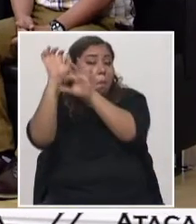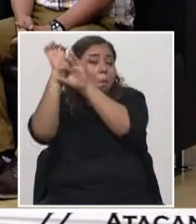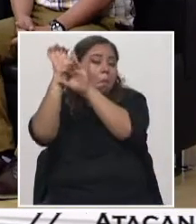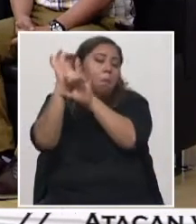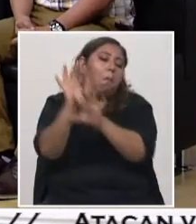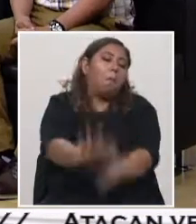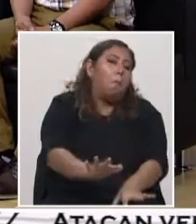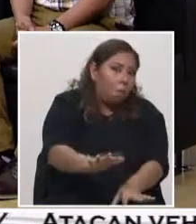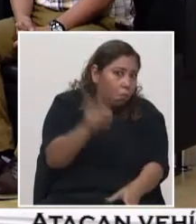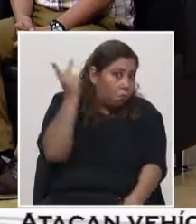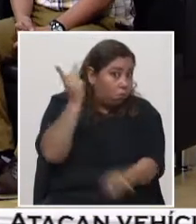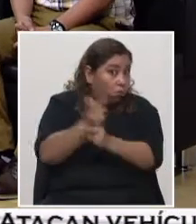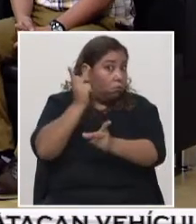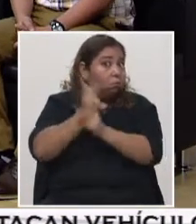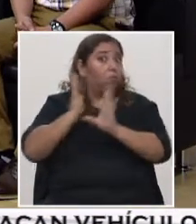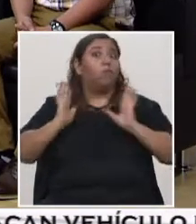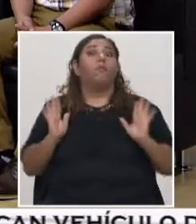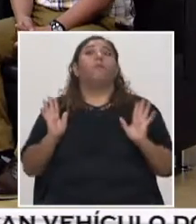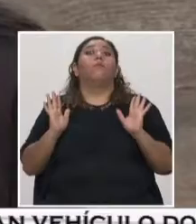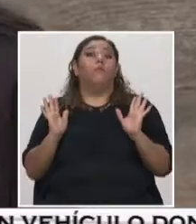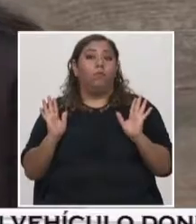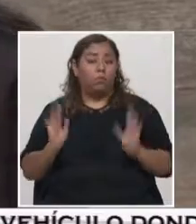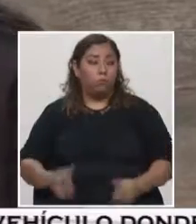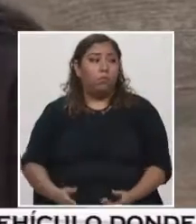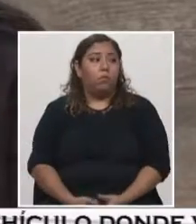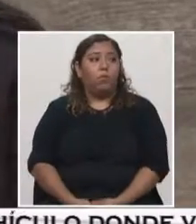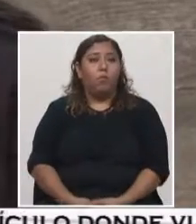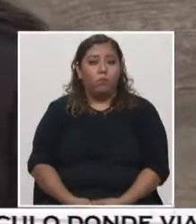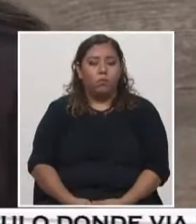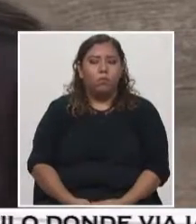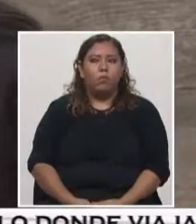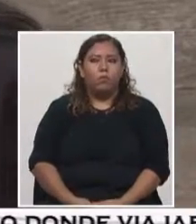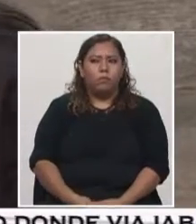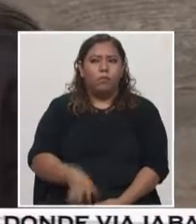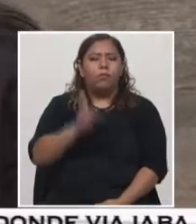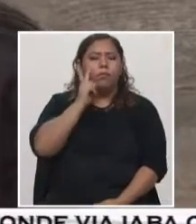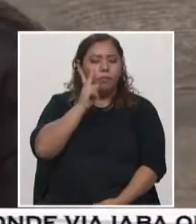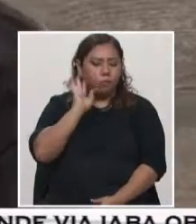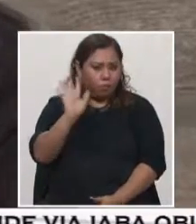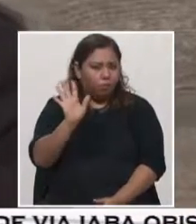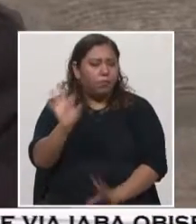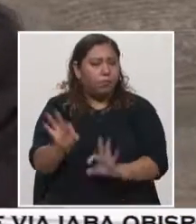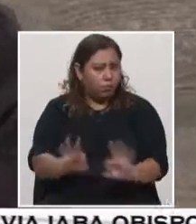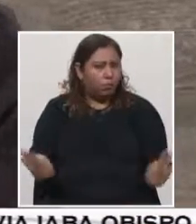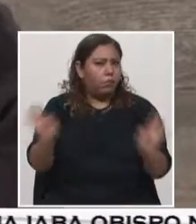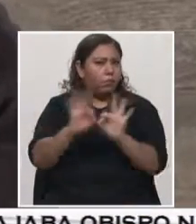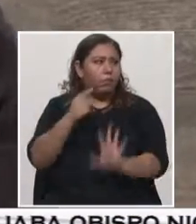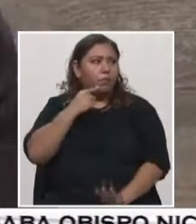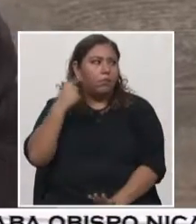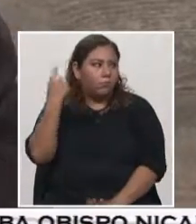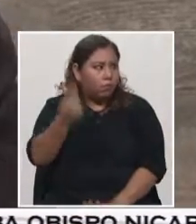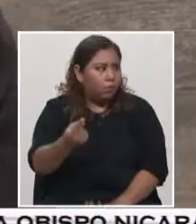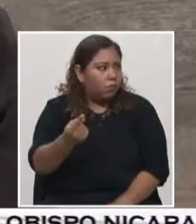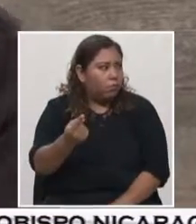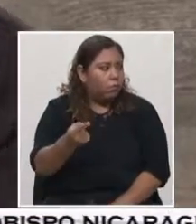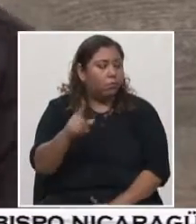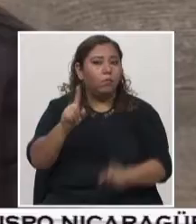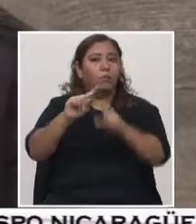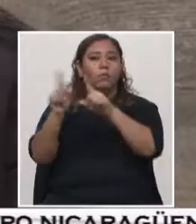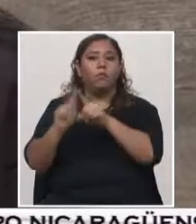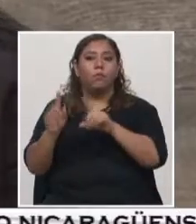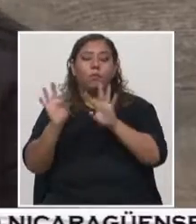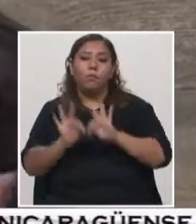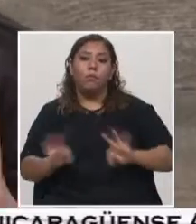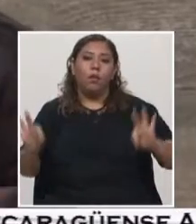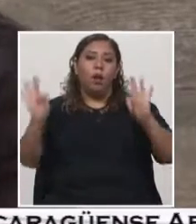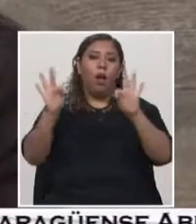bien. En un peligro. Fíjense que interesante también, que estaba mencionando diferentes tipos de profesionales,